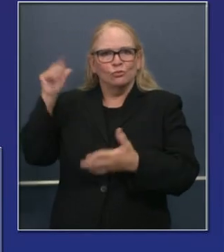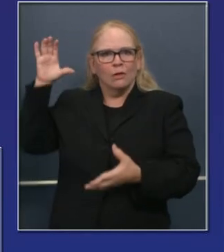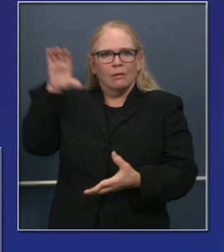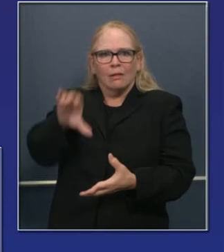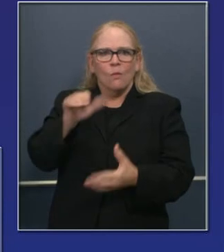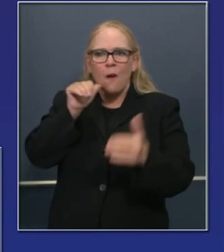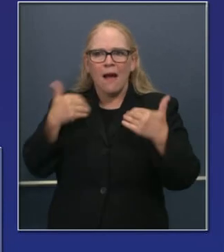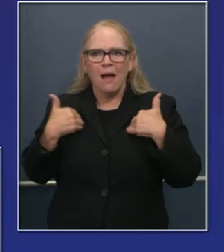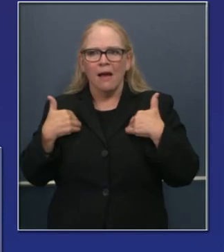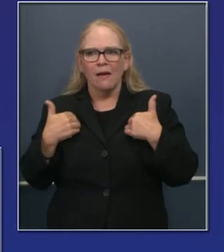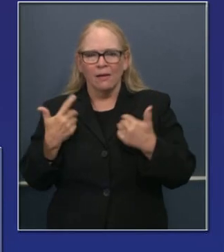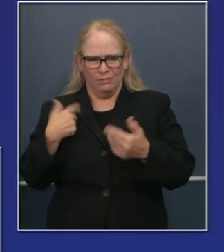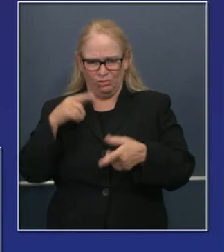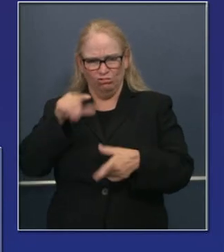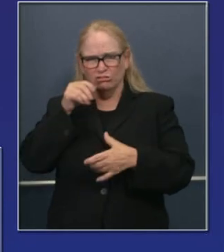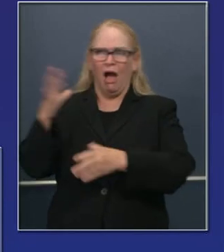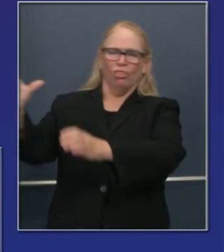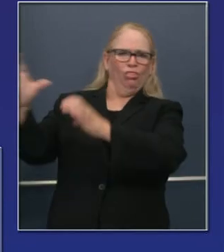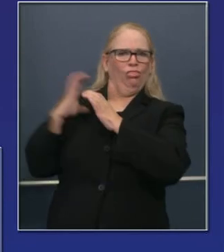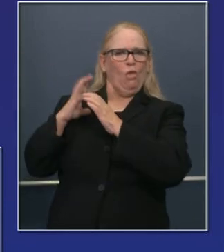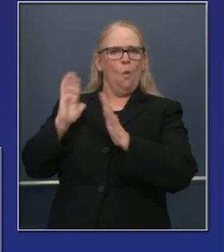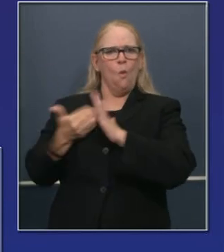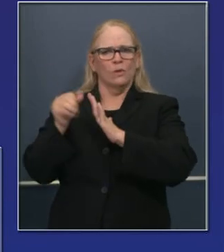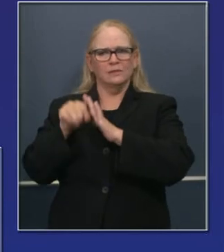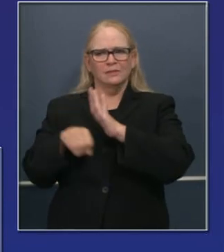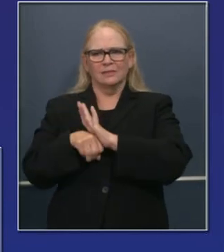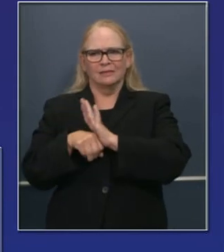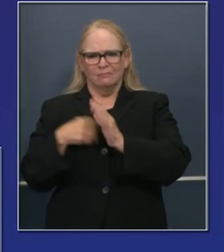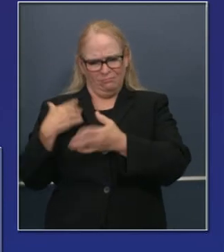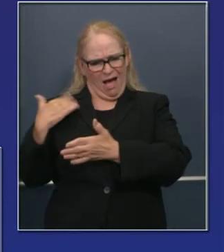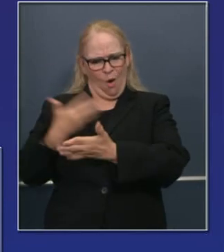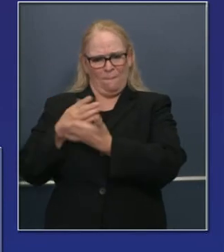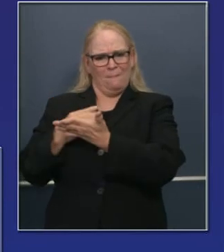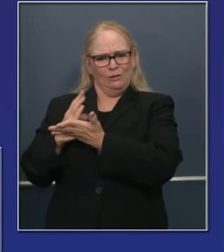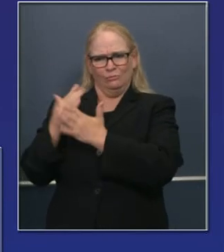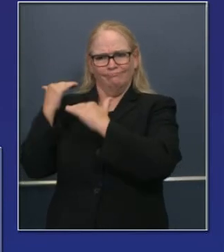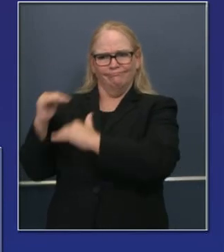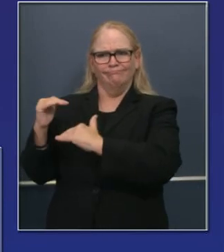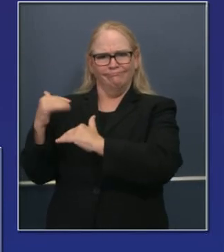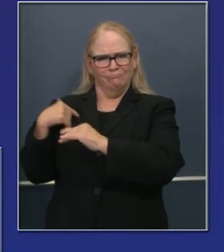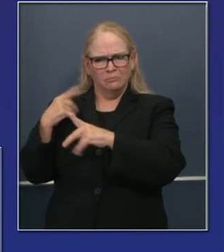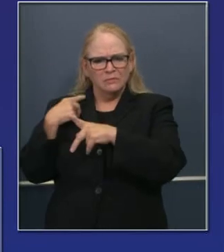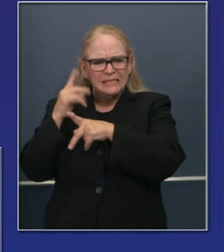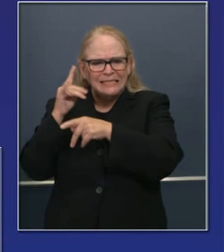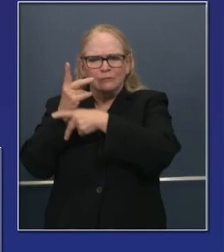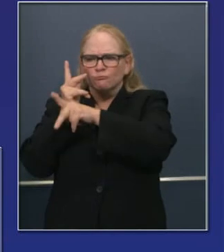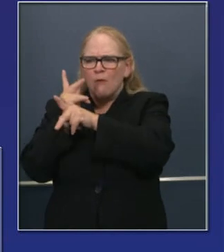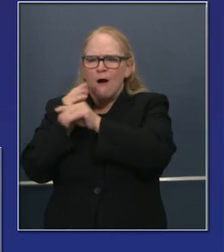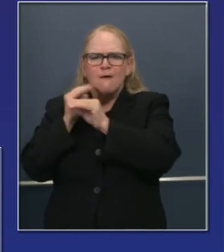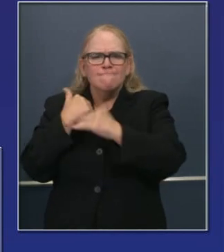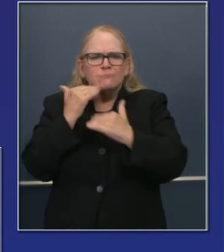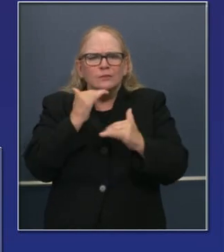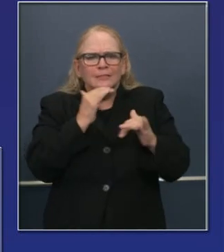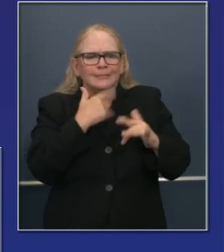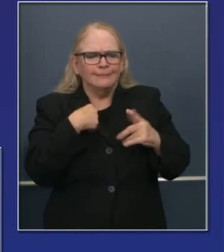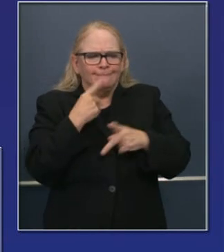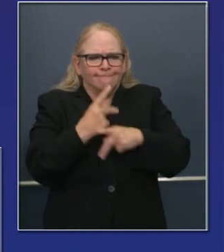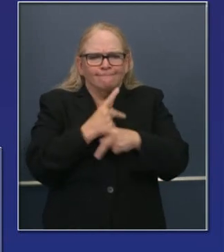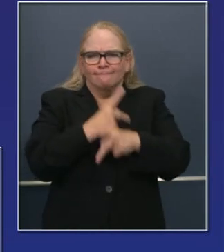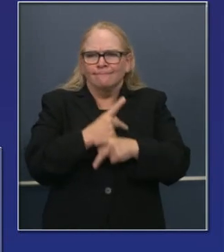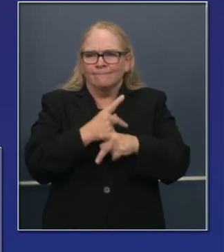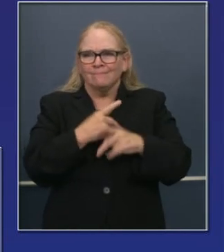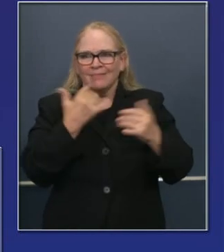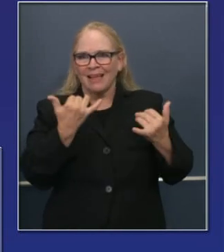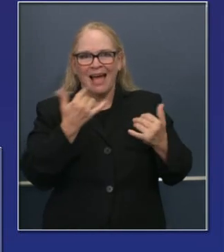un estado tan grande como el nuestro, con buenos recursos y también administrado, con la fuerza que tenemos para poder